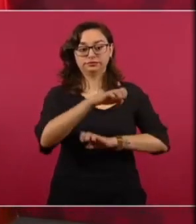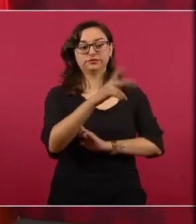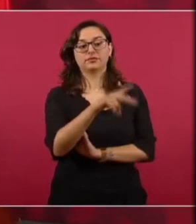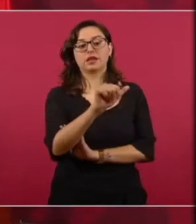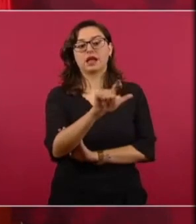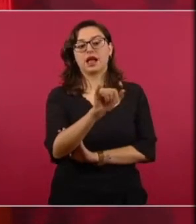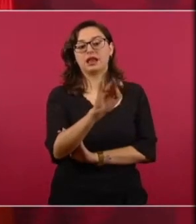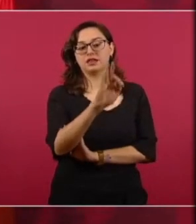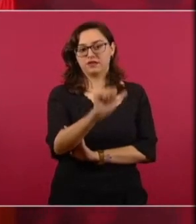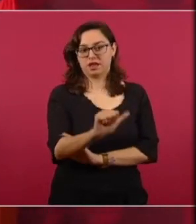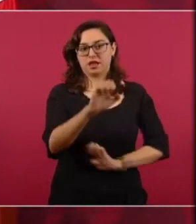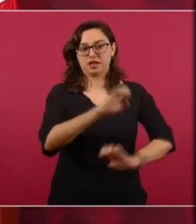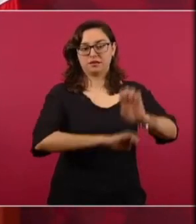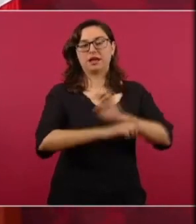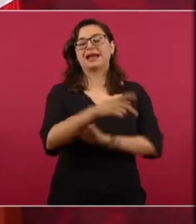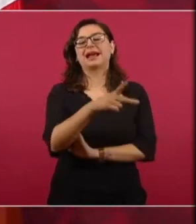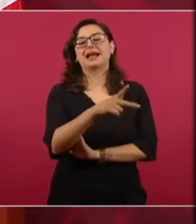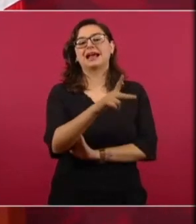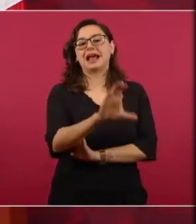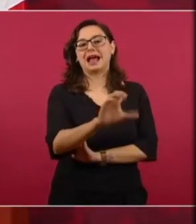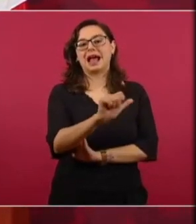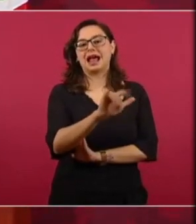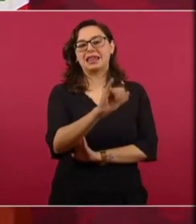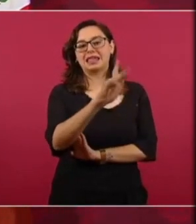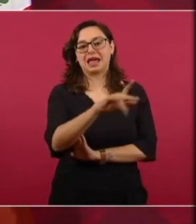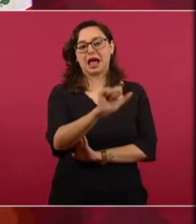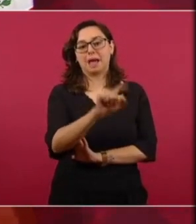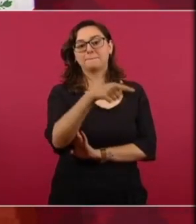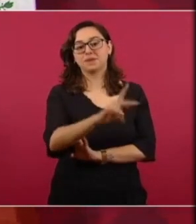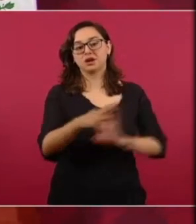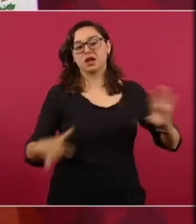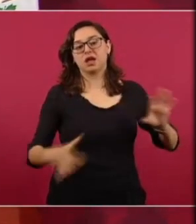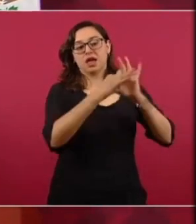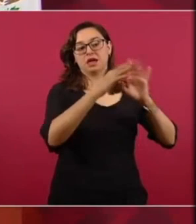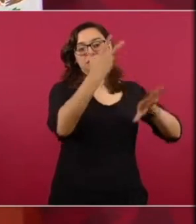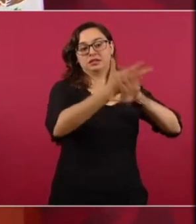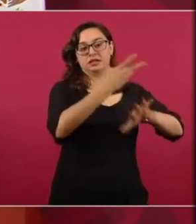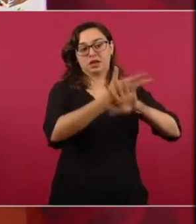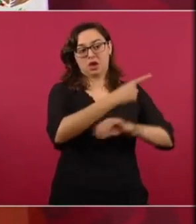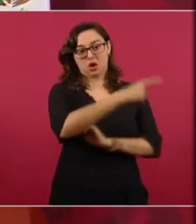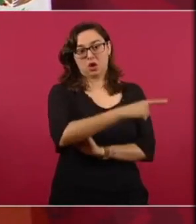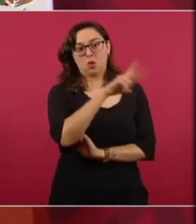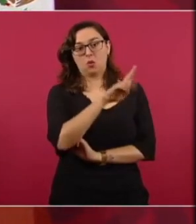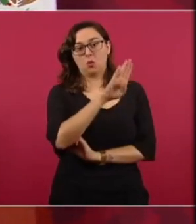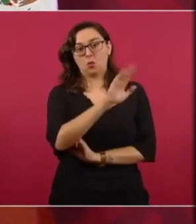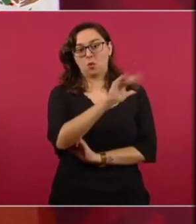Calica pero la matriz en Estados Unidos es Vulcan